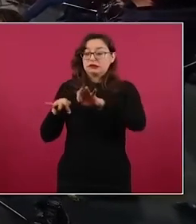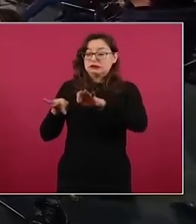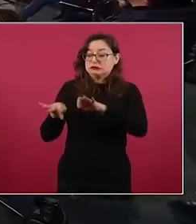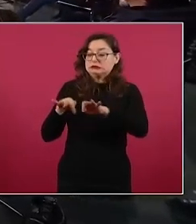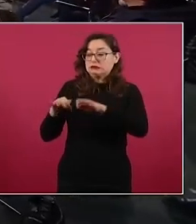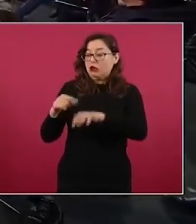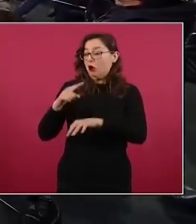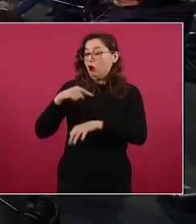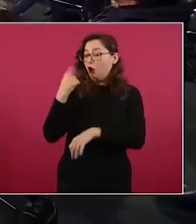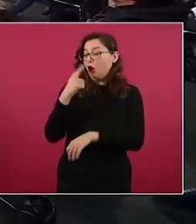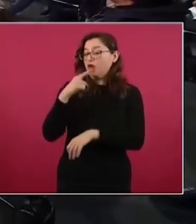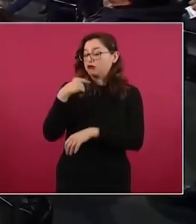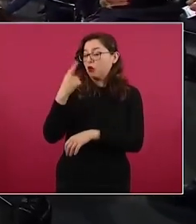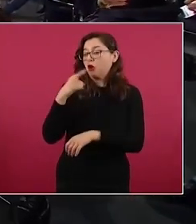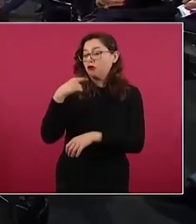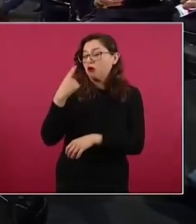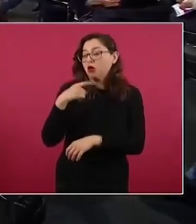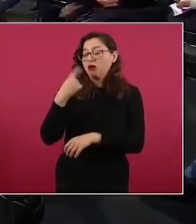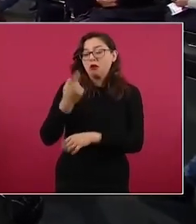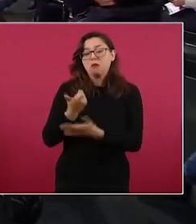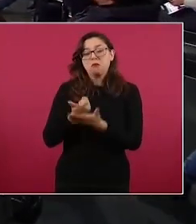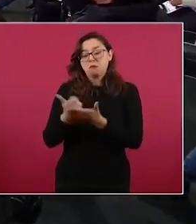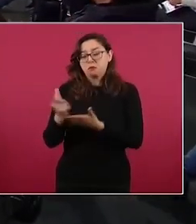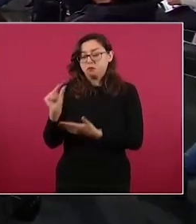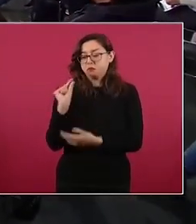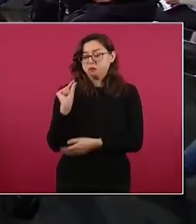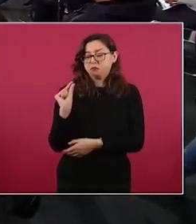al explotar al proletario